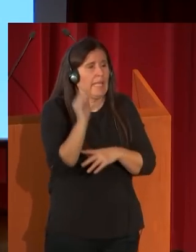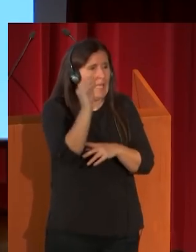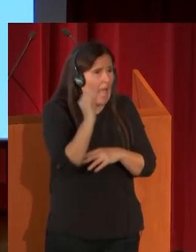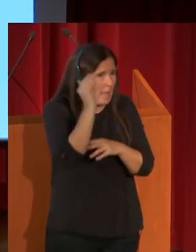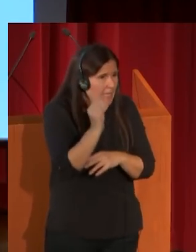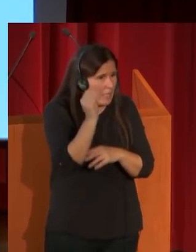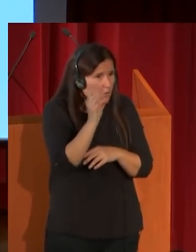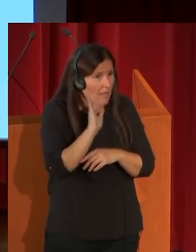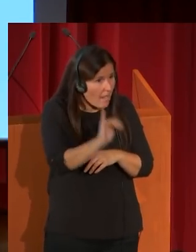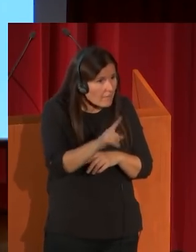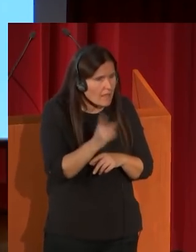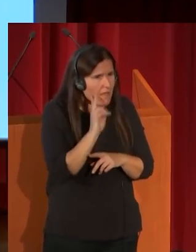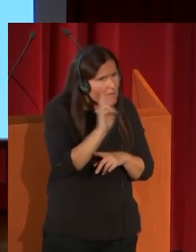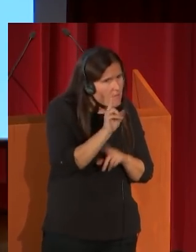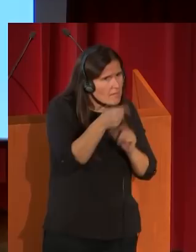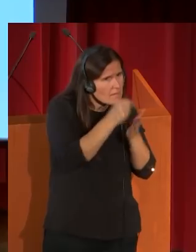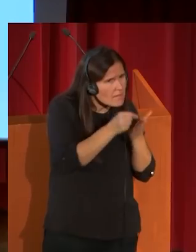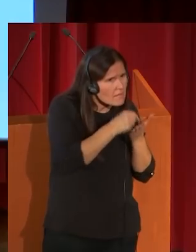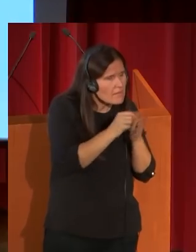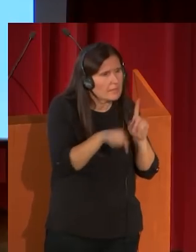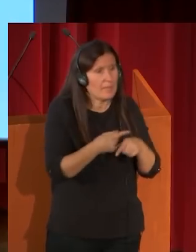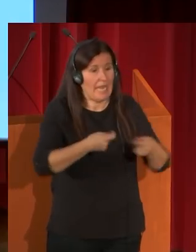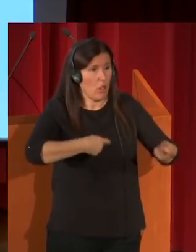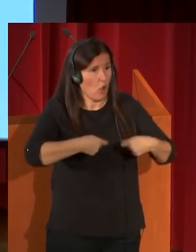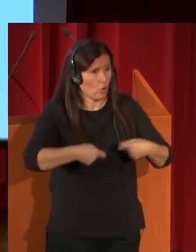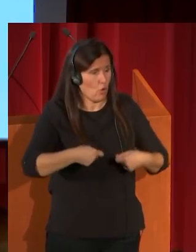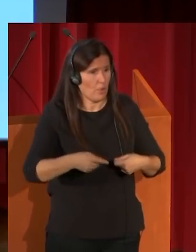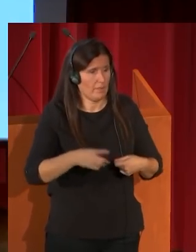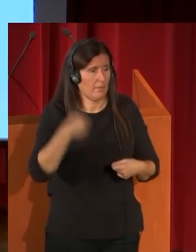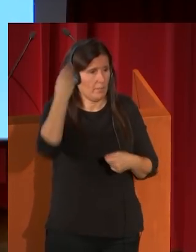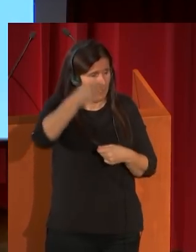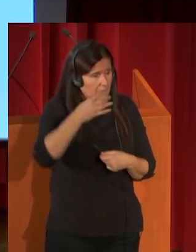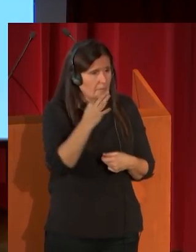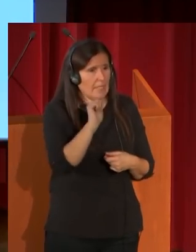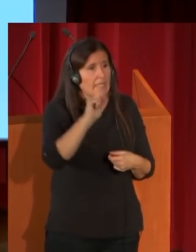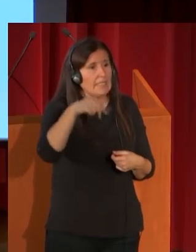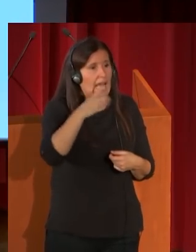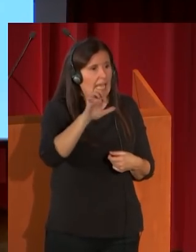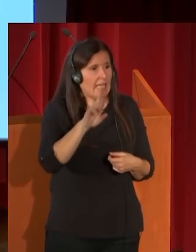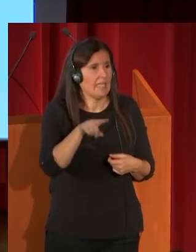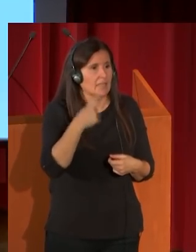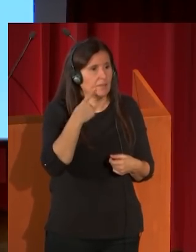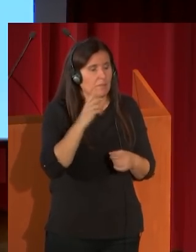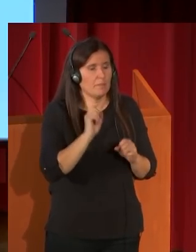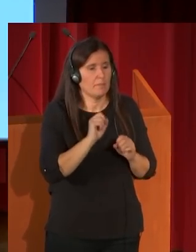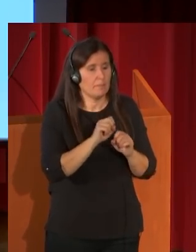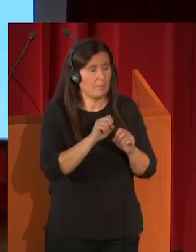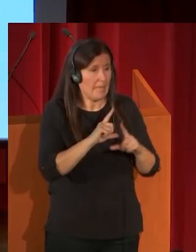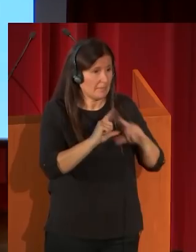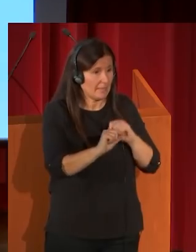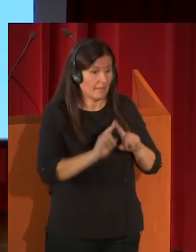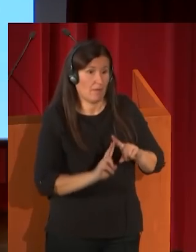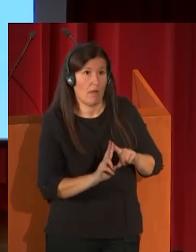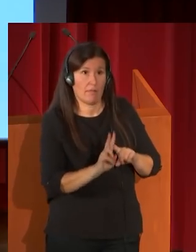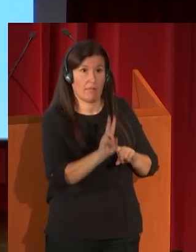en el zoco también de Tánger, con esa perspectiva de abajo hacia arriba que magnifica la